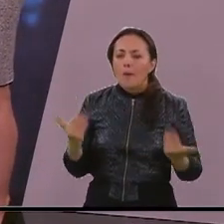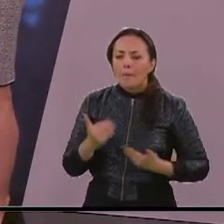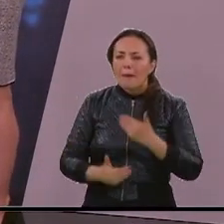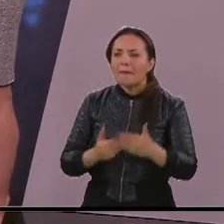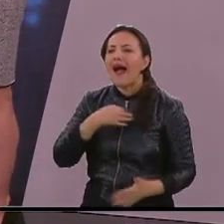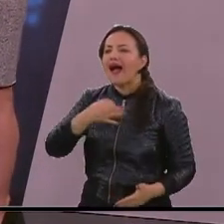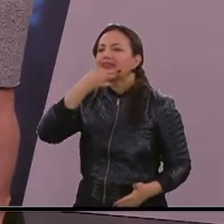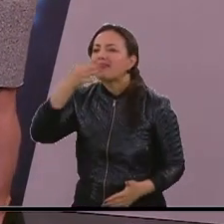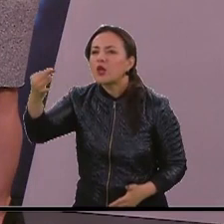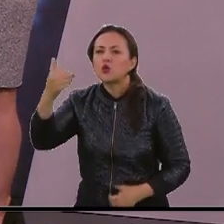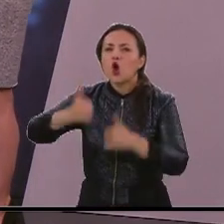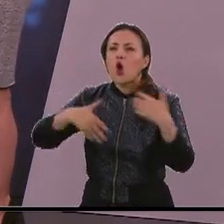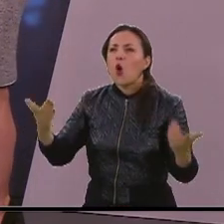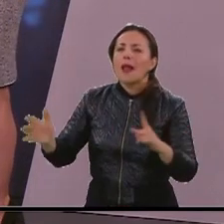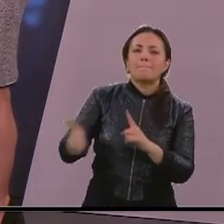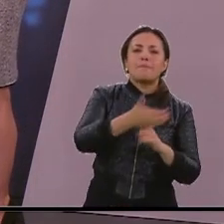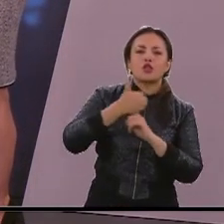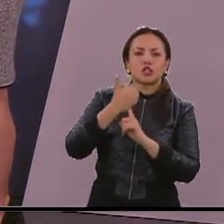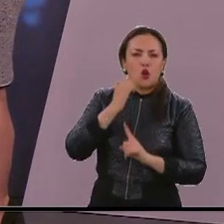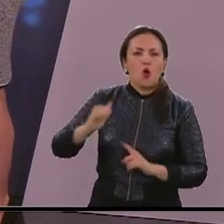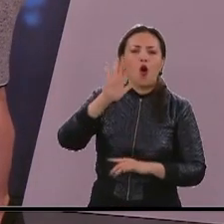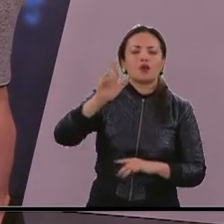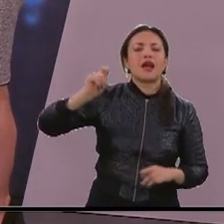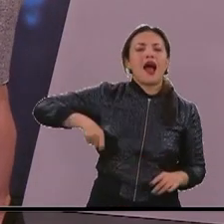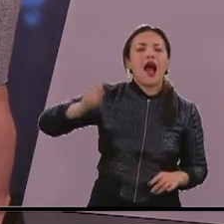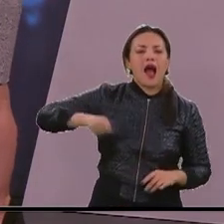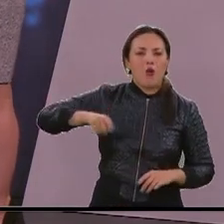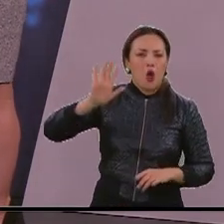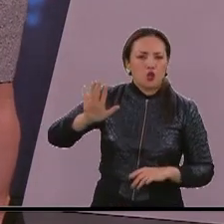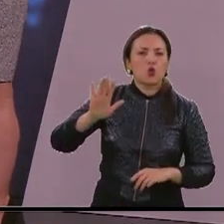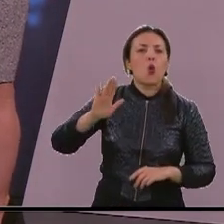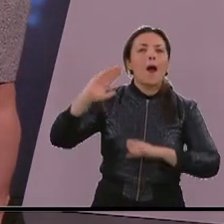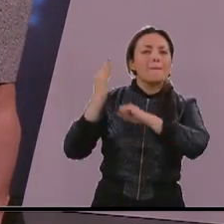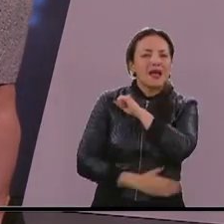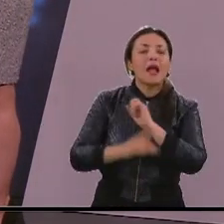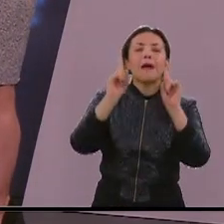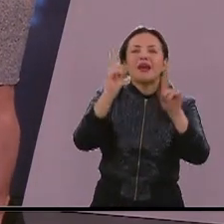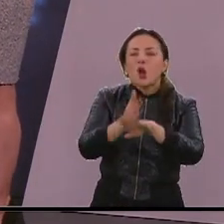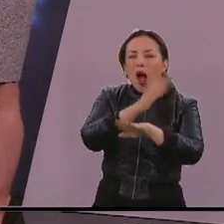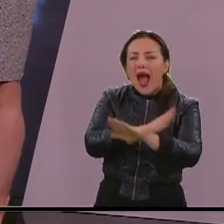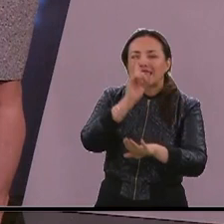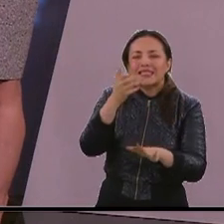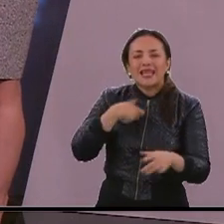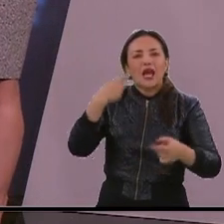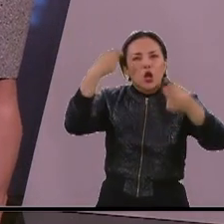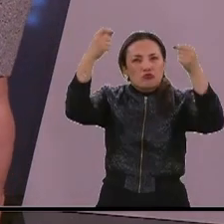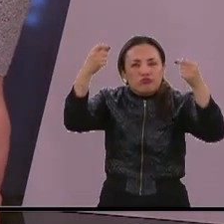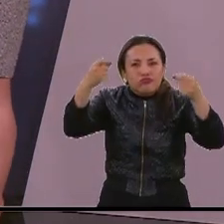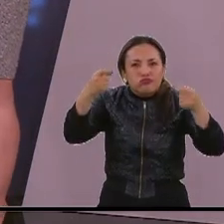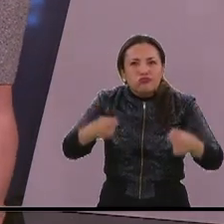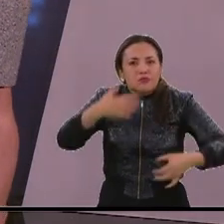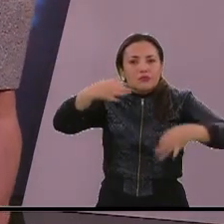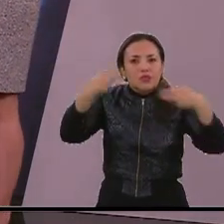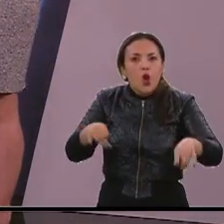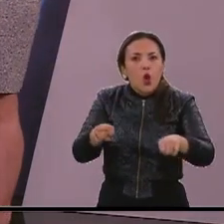y sobre todo para la protección de las mujeres con un abogado penalista en un segundo. Pero es que antes quiero seguirles revelando cifras que ponen de